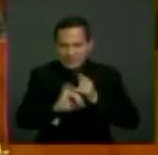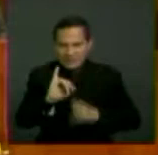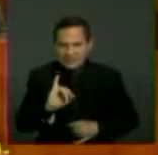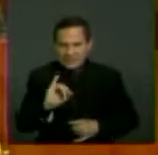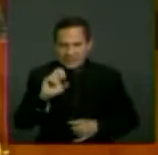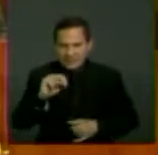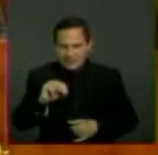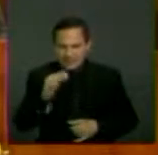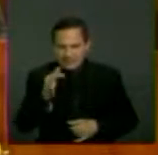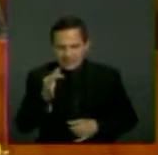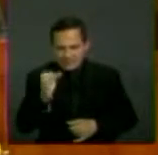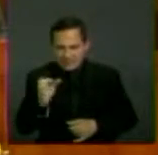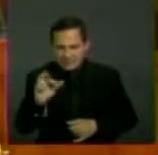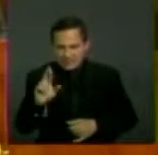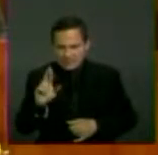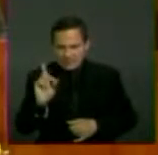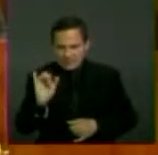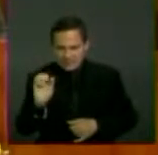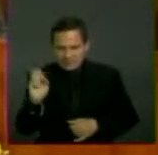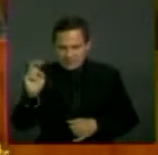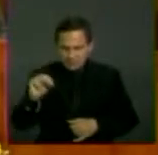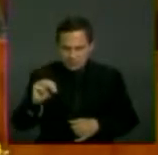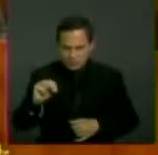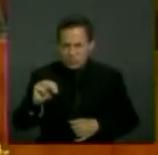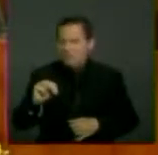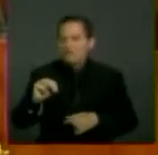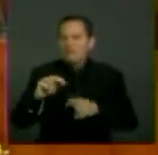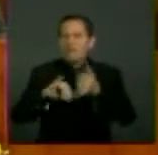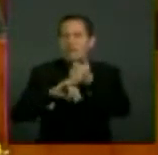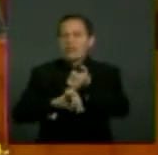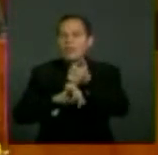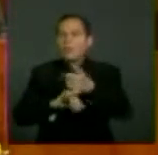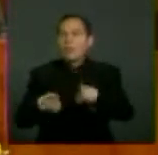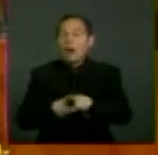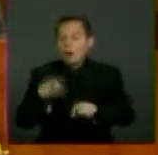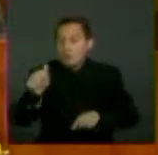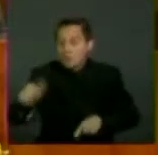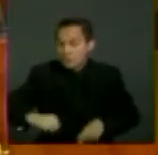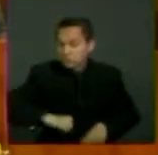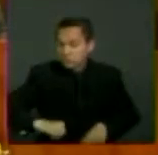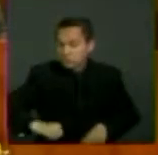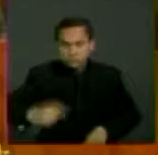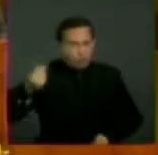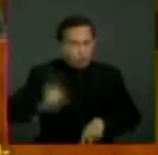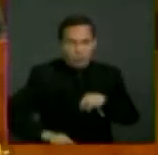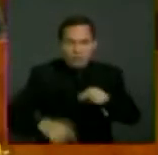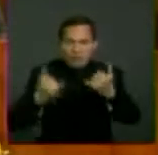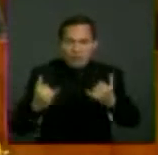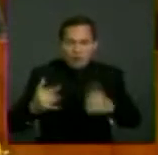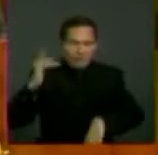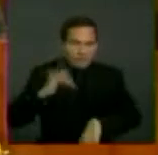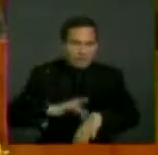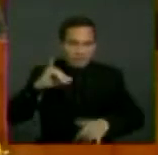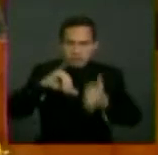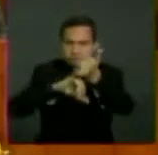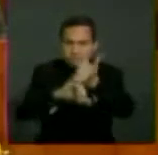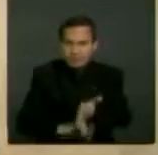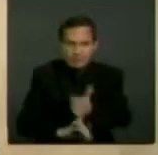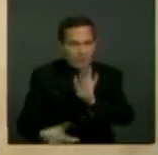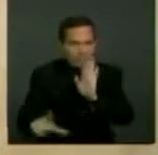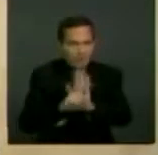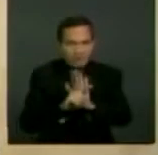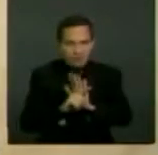con discapacidad son despojadas de forma absoluta de su capacidad de ejercicio, incluso para tomar decisiones personalísimas, como lo son